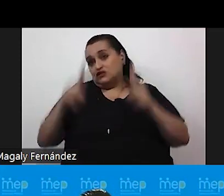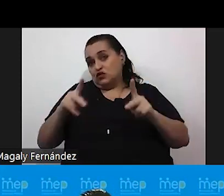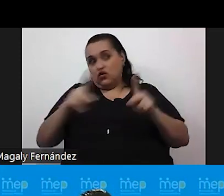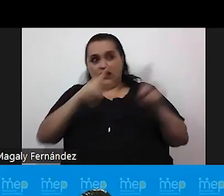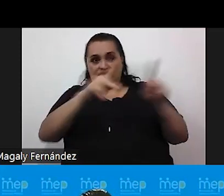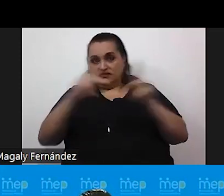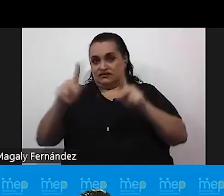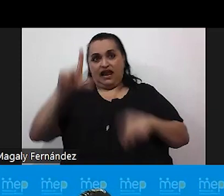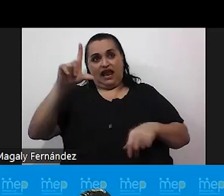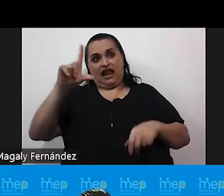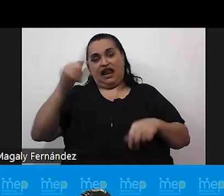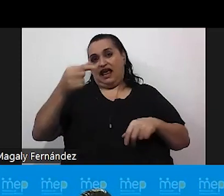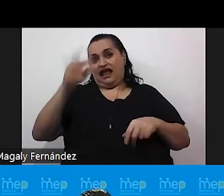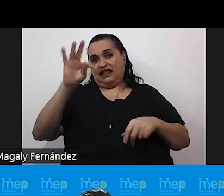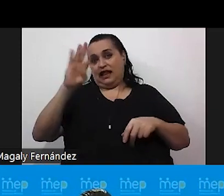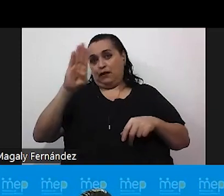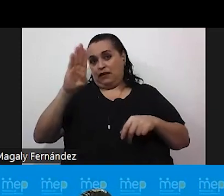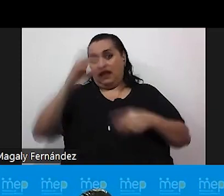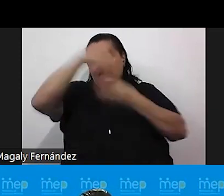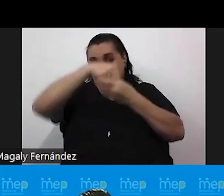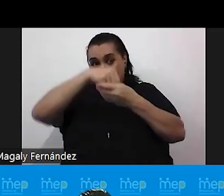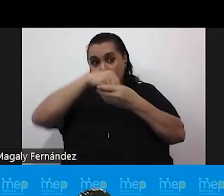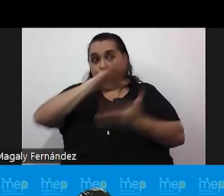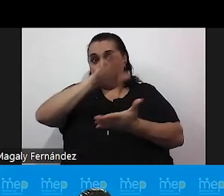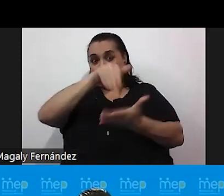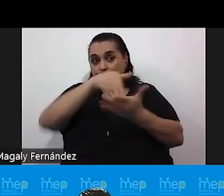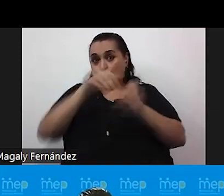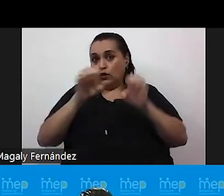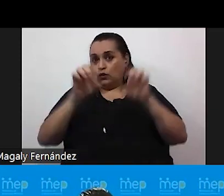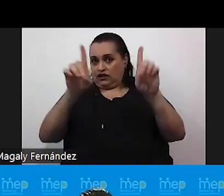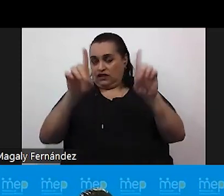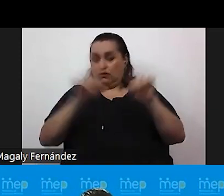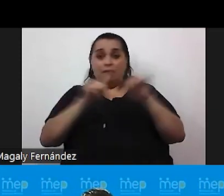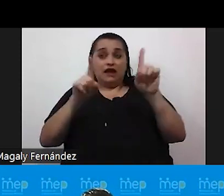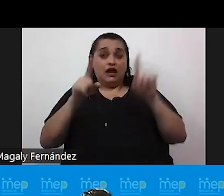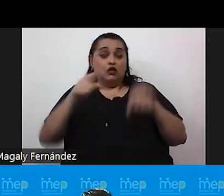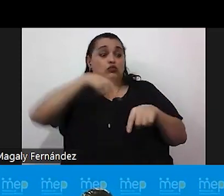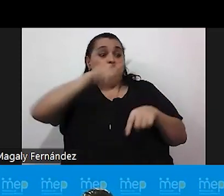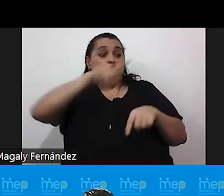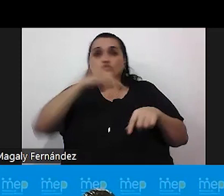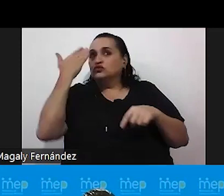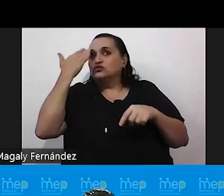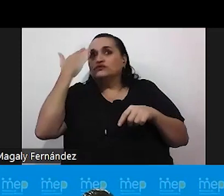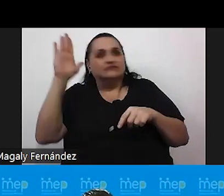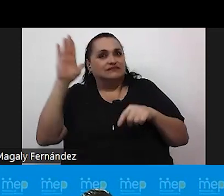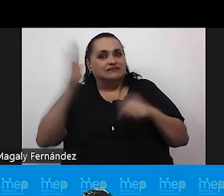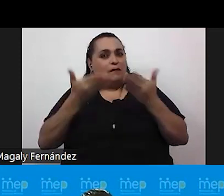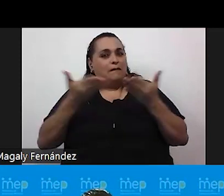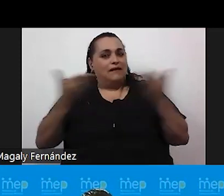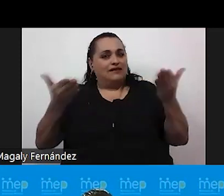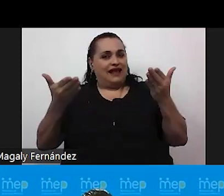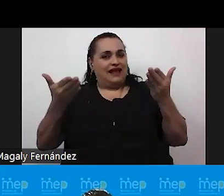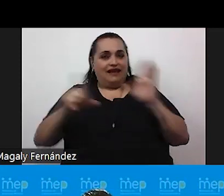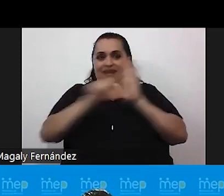LGTB insertas en los centros educativos. Sin embargo, tal vez desconocíamos de la materia legal y técnica